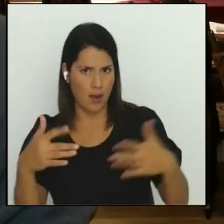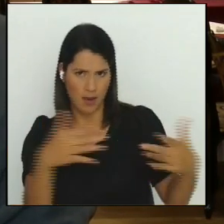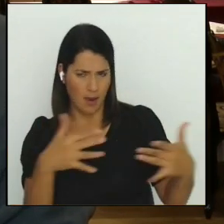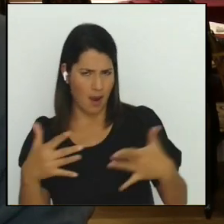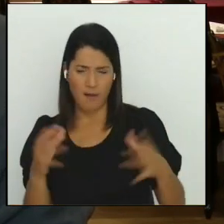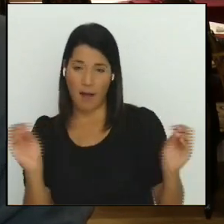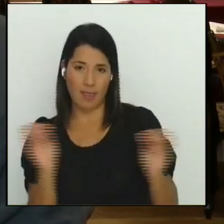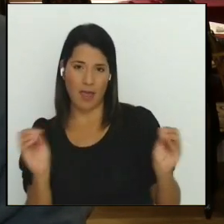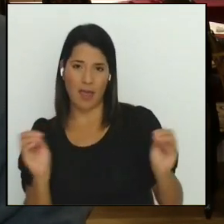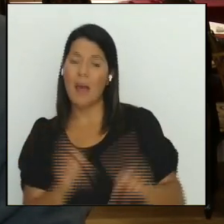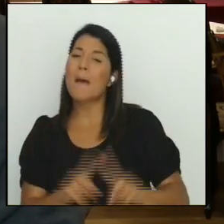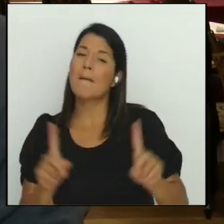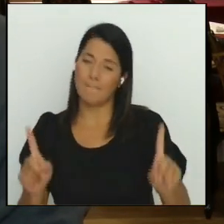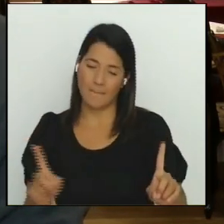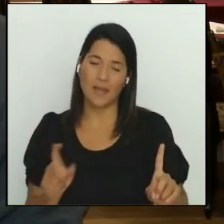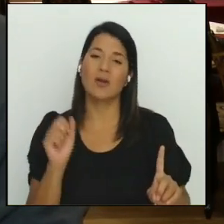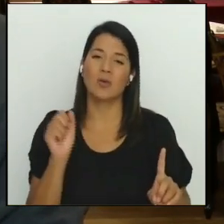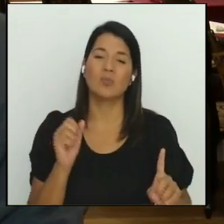generando muchísima muerte.